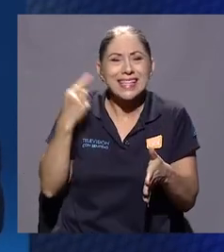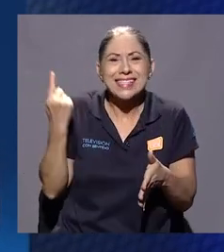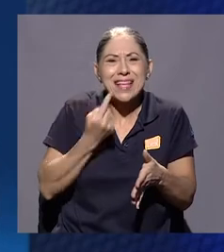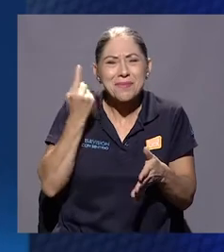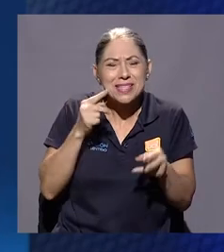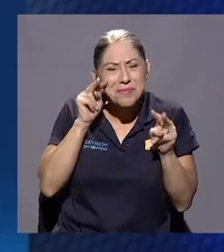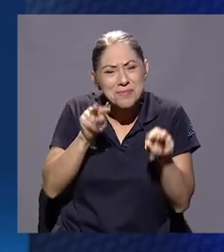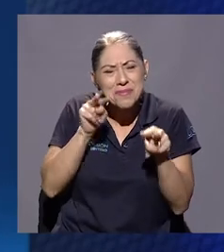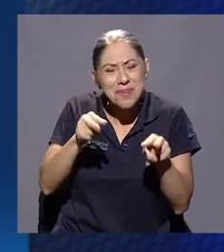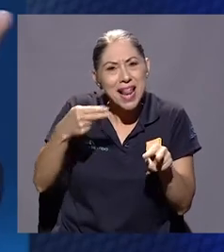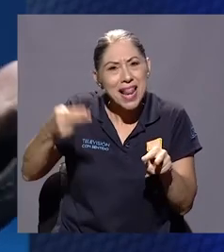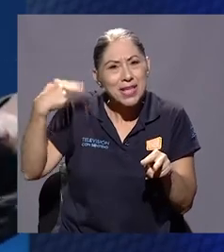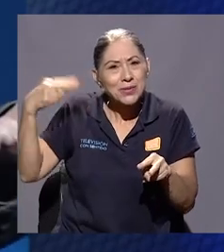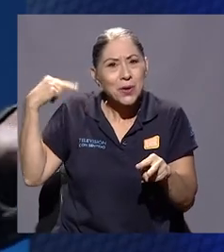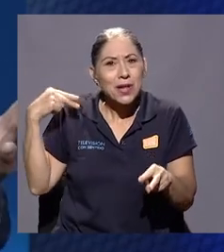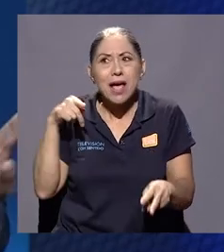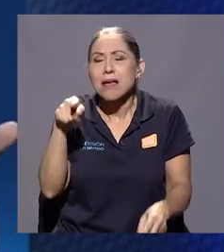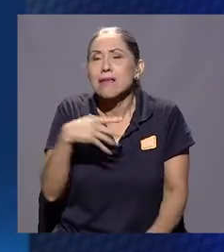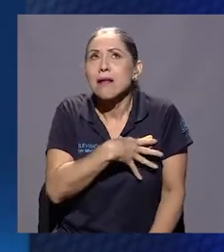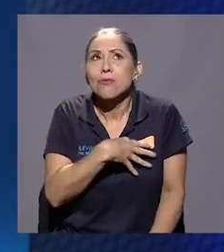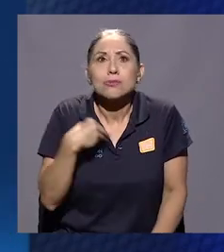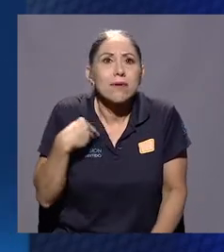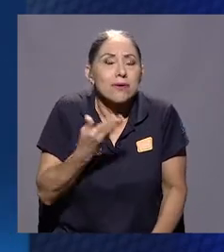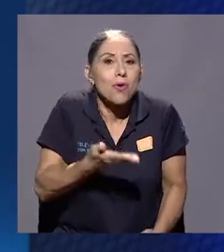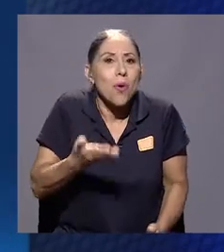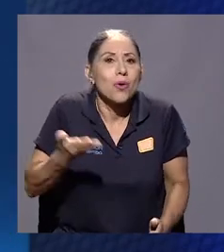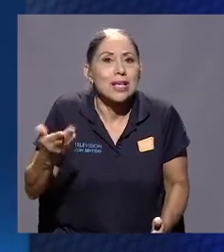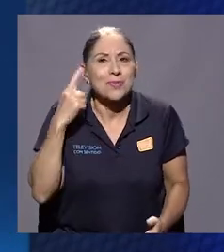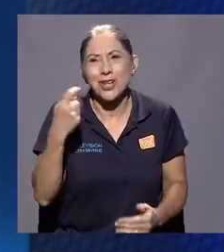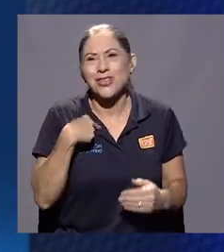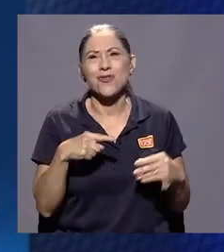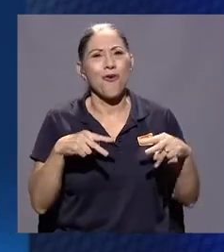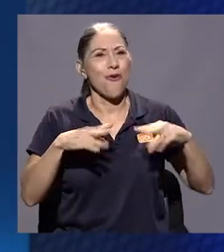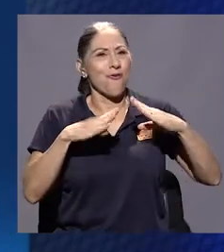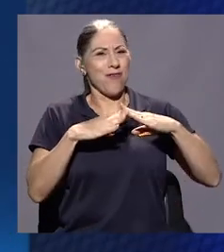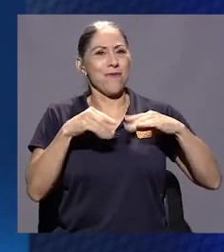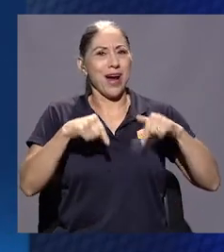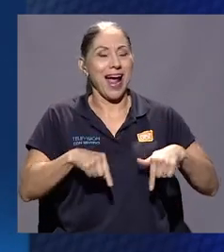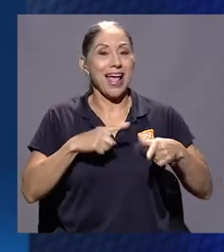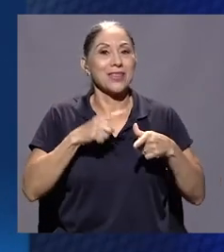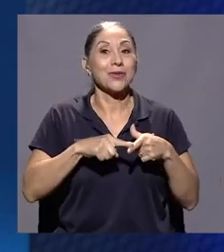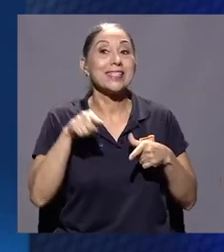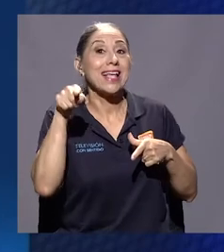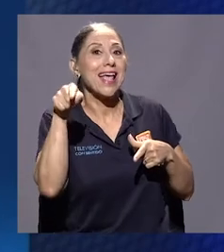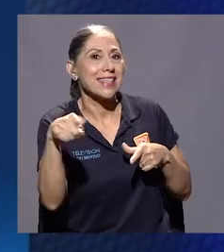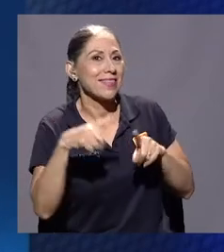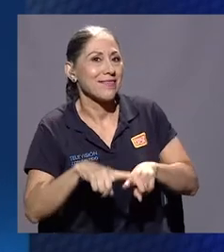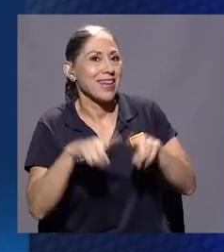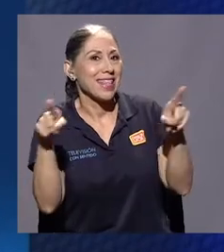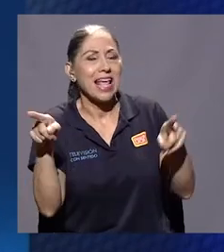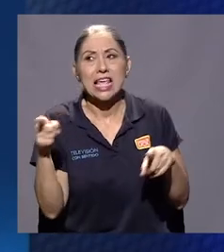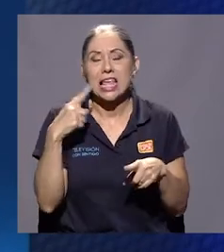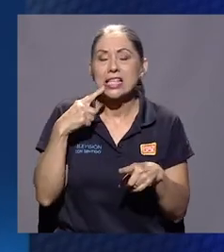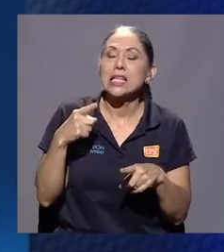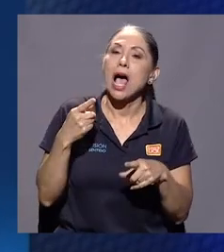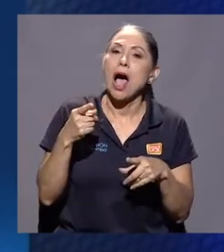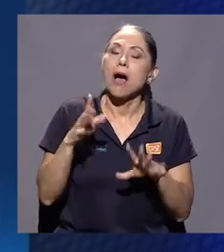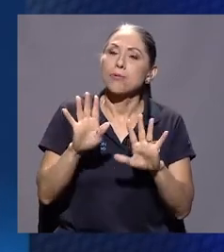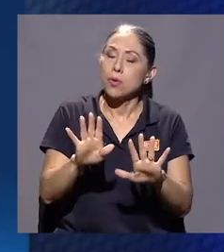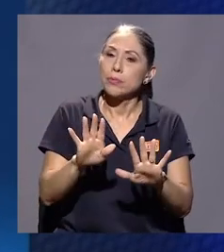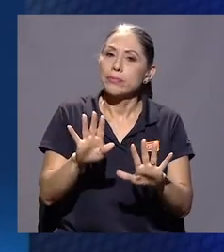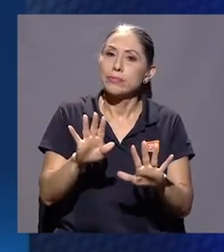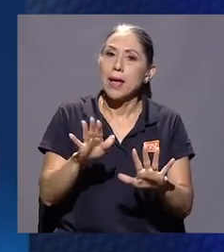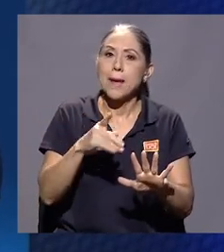enamoraba de cosas que yo me podría enamorar porque estoy acá, vivo acá, sino que ella era muy práctica y me decía no, sigamos la historia que